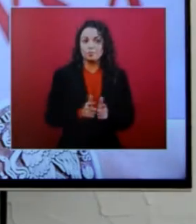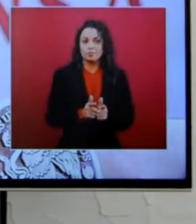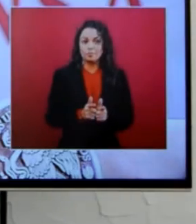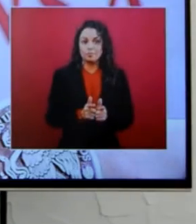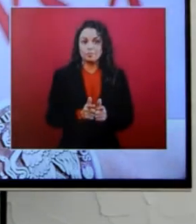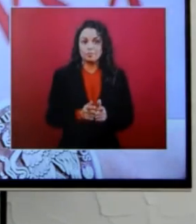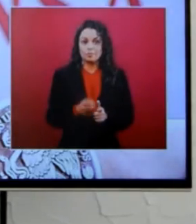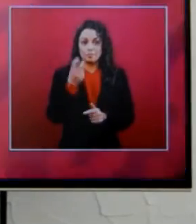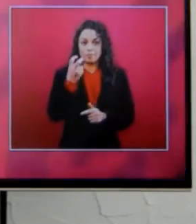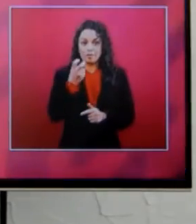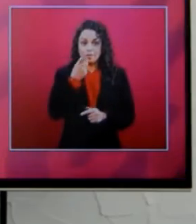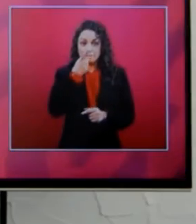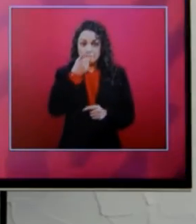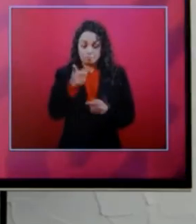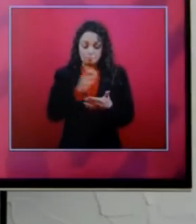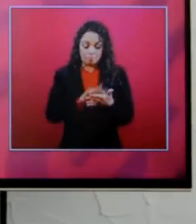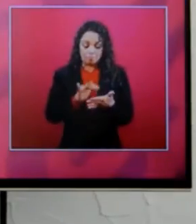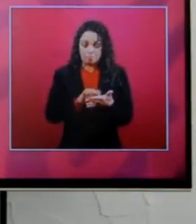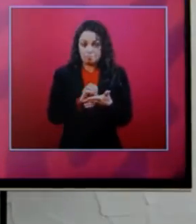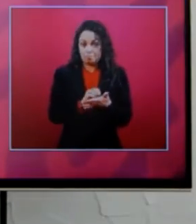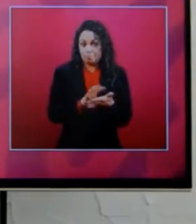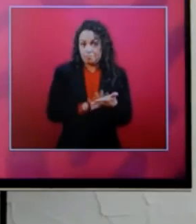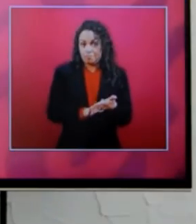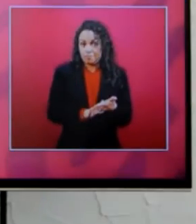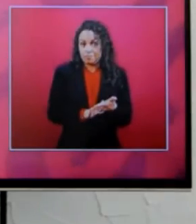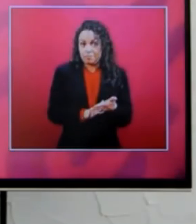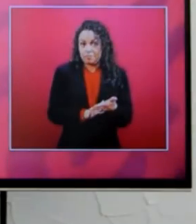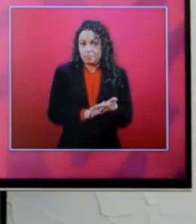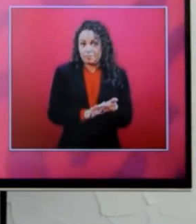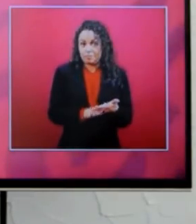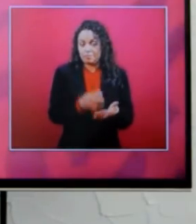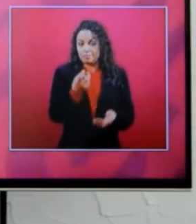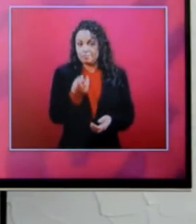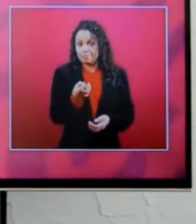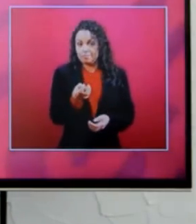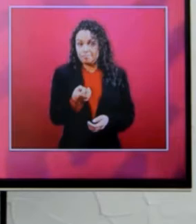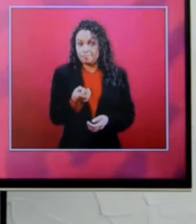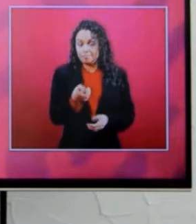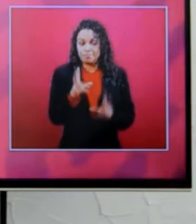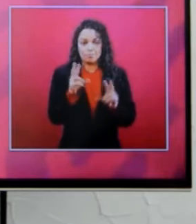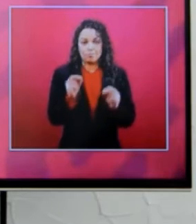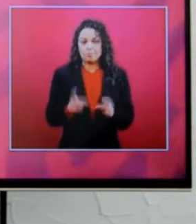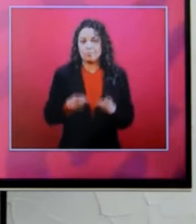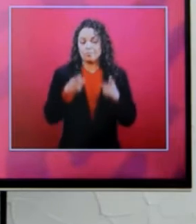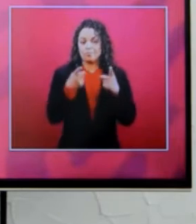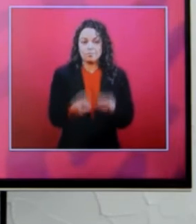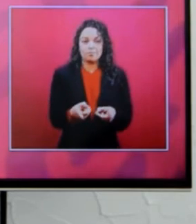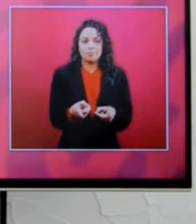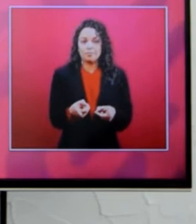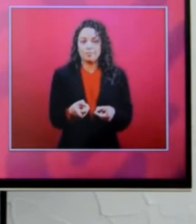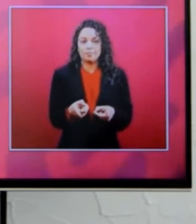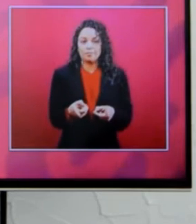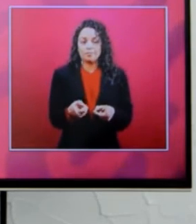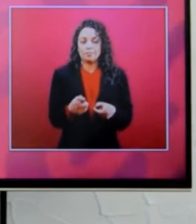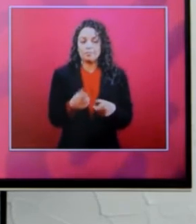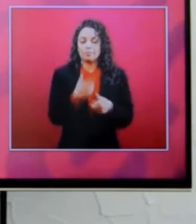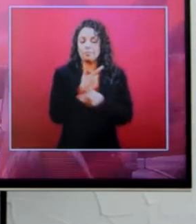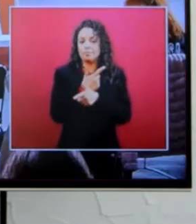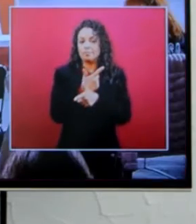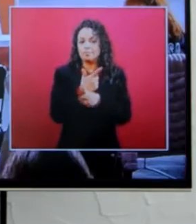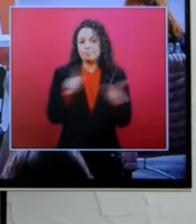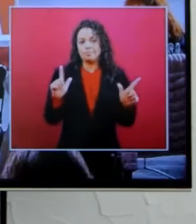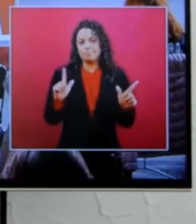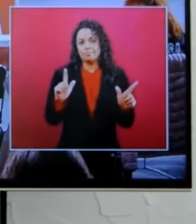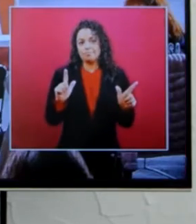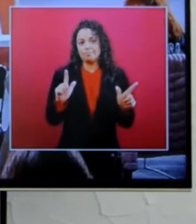falsas. Esto es como una especie de inquisición como una especie de censura que sería programada desde los pinos con